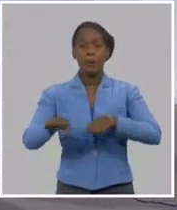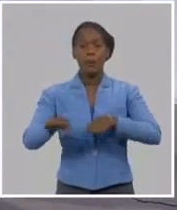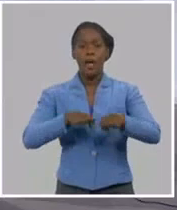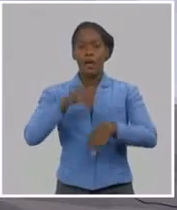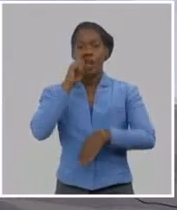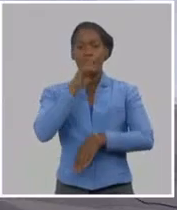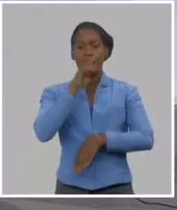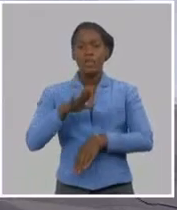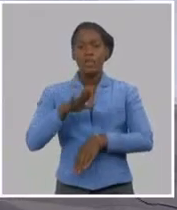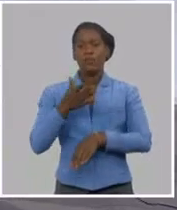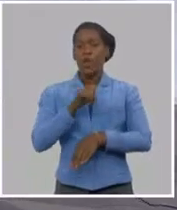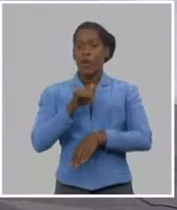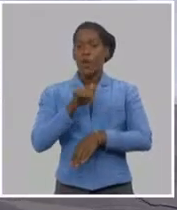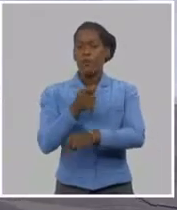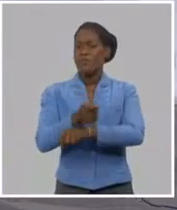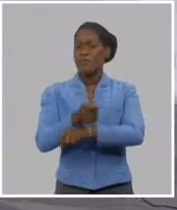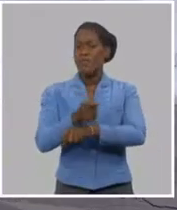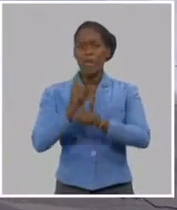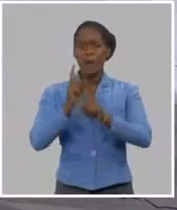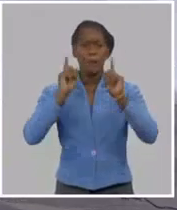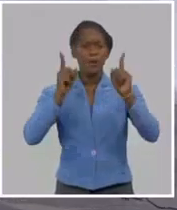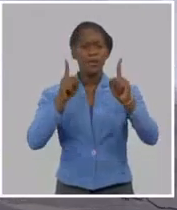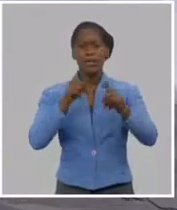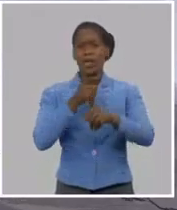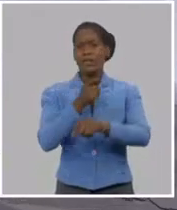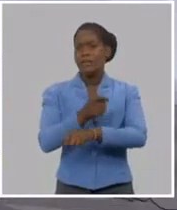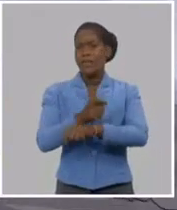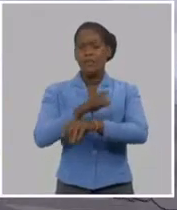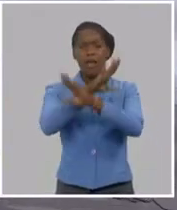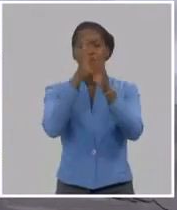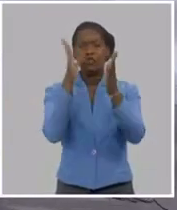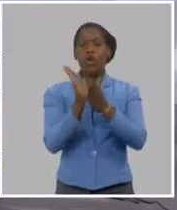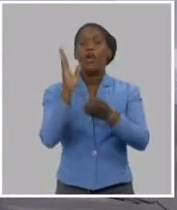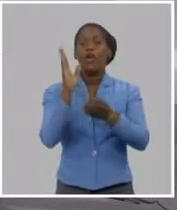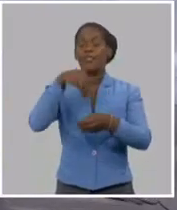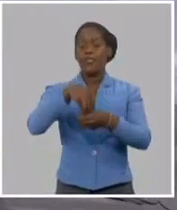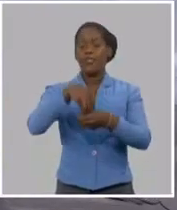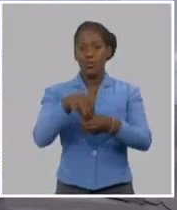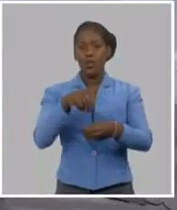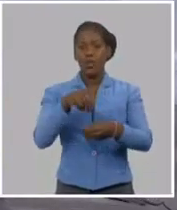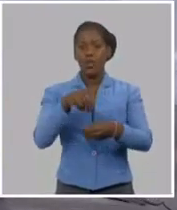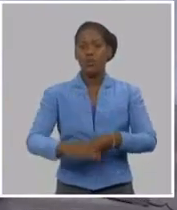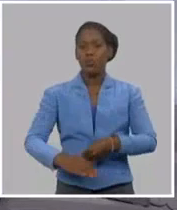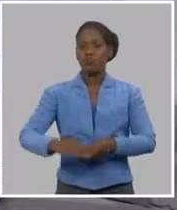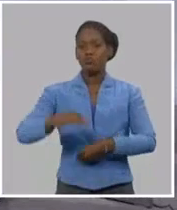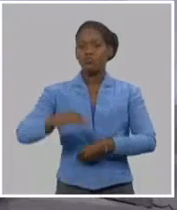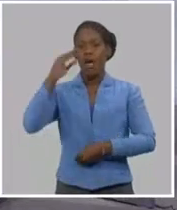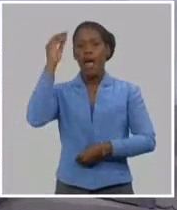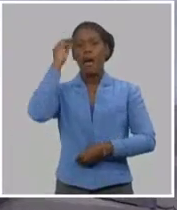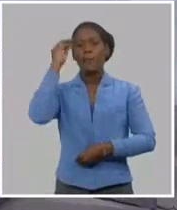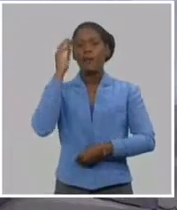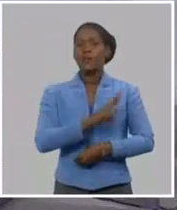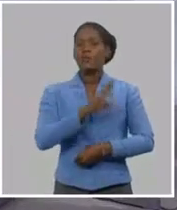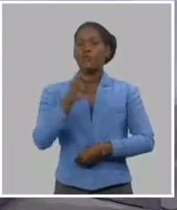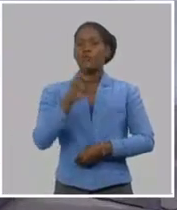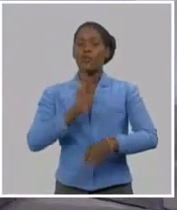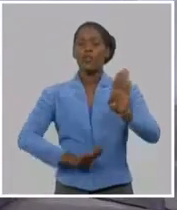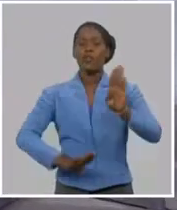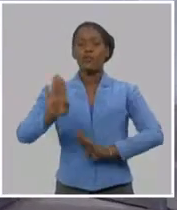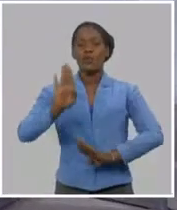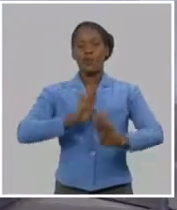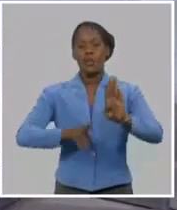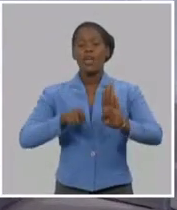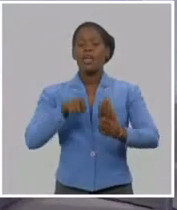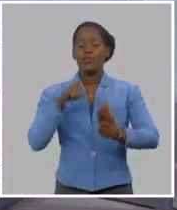política, de la formación ciudadana y que en el centro del proceso de educación está la figura de Martí y está la